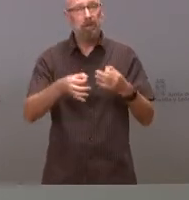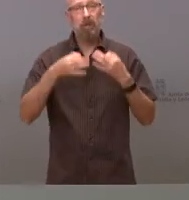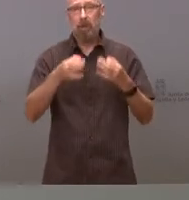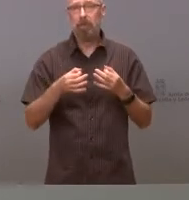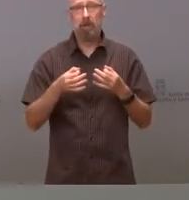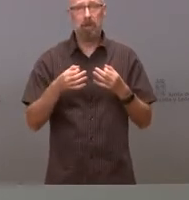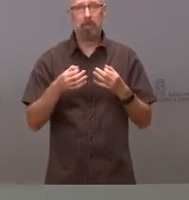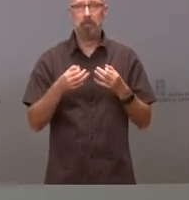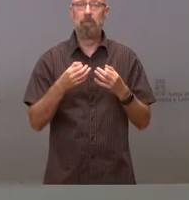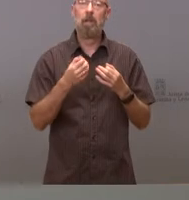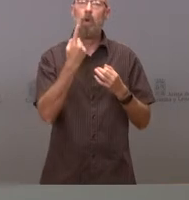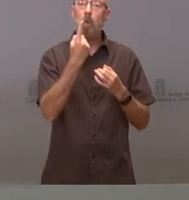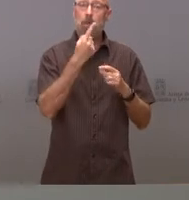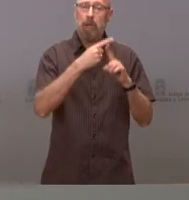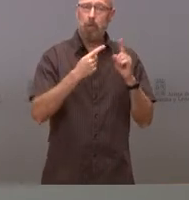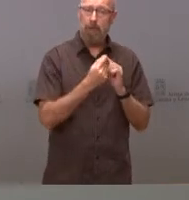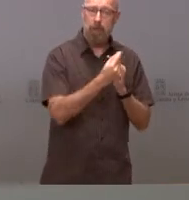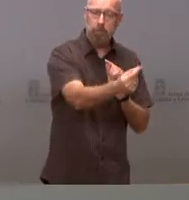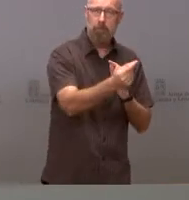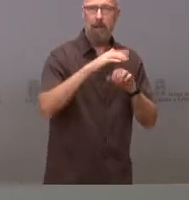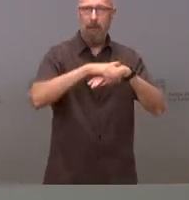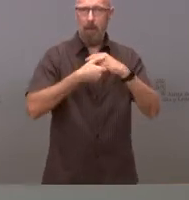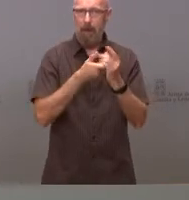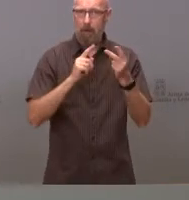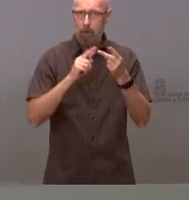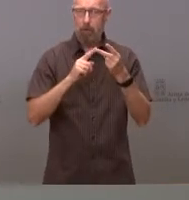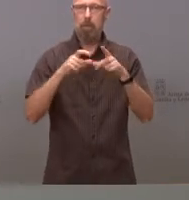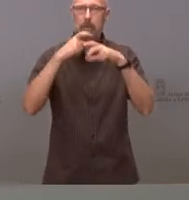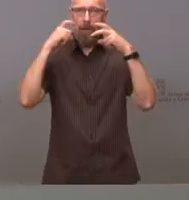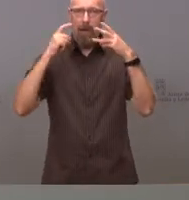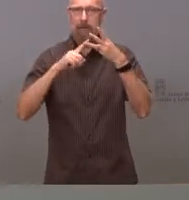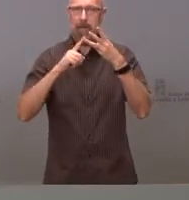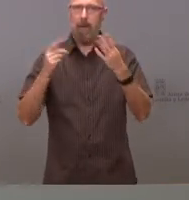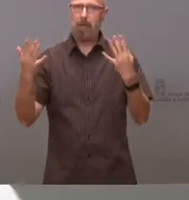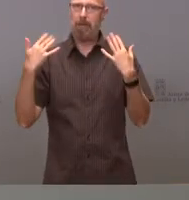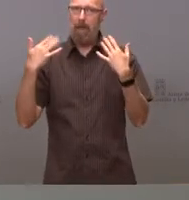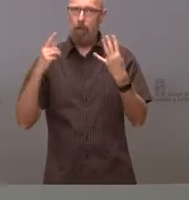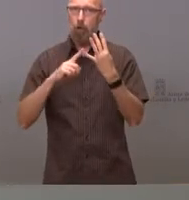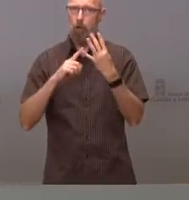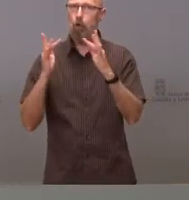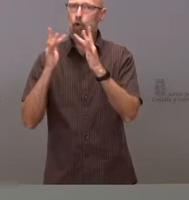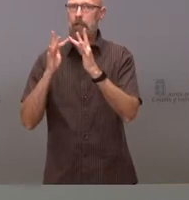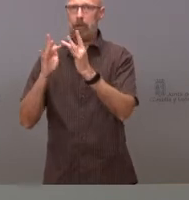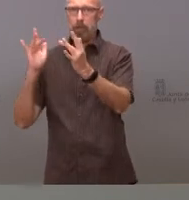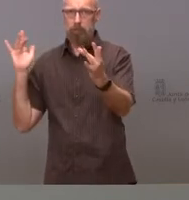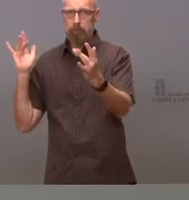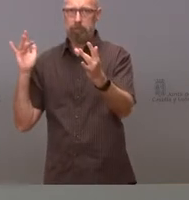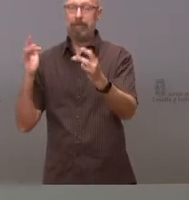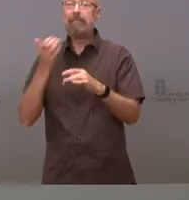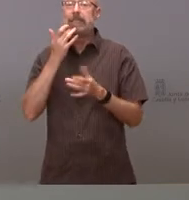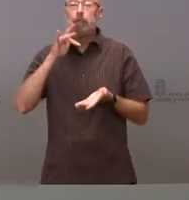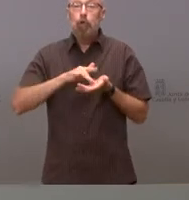y medio, lavado de manos, mascarilla, máxima ventilación, mínimo contacto social y, si tengo síntomas, me quedo en casa.